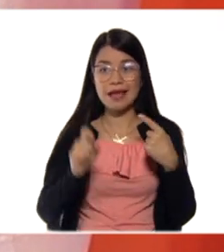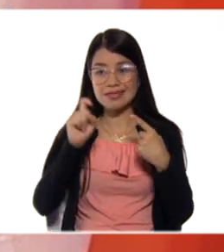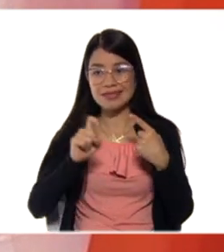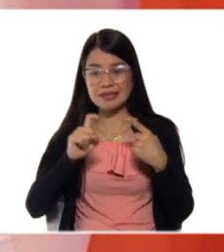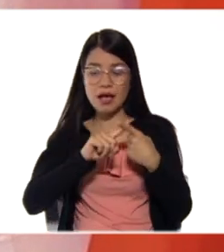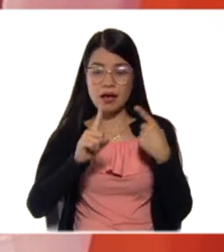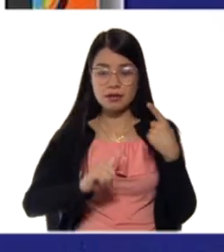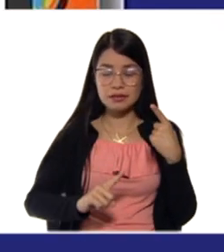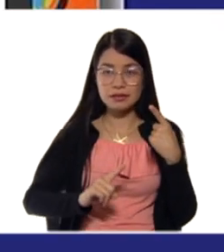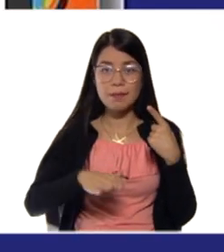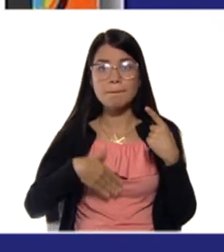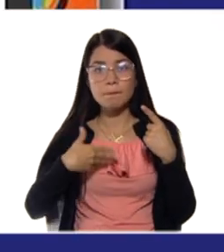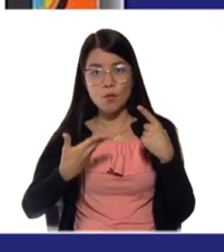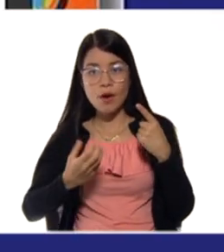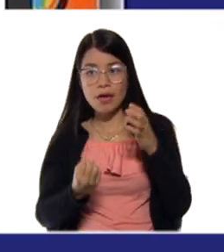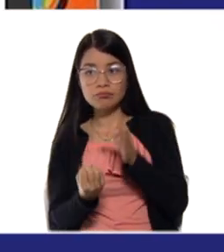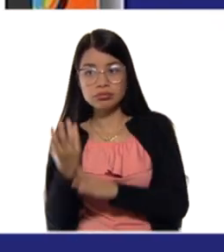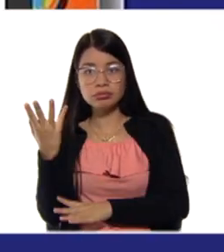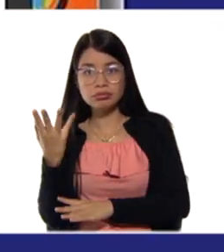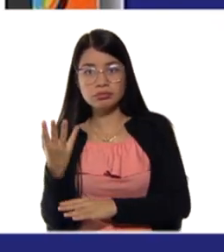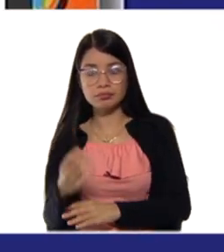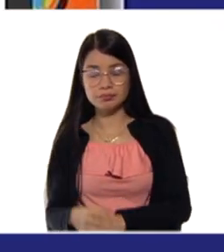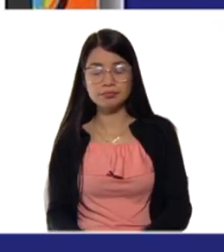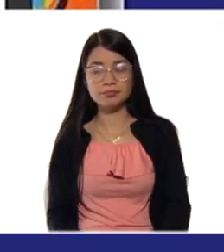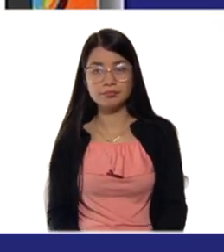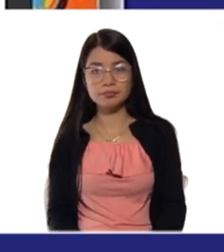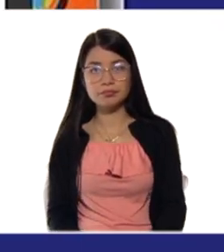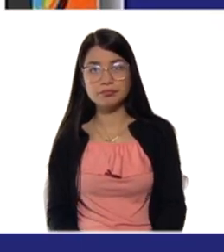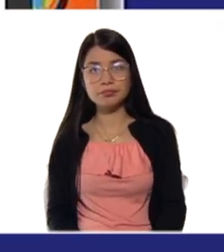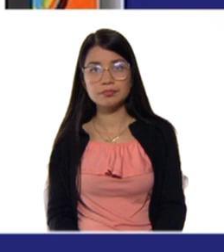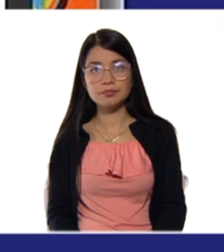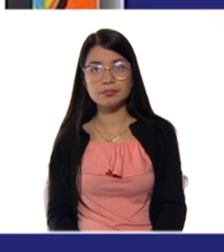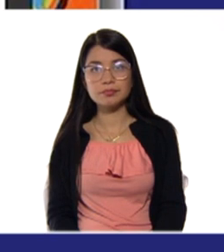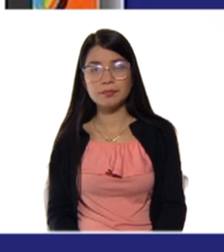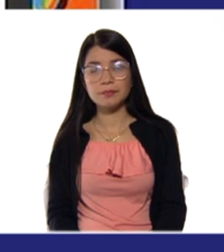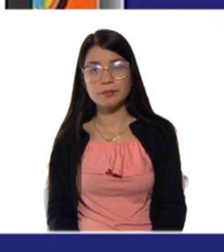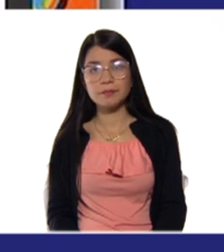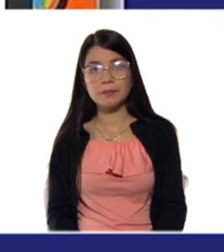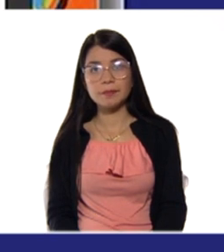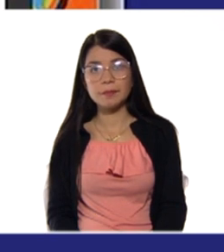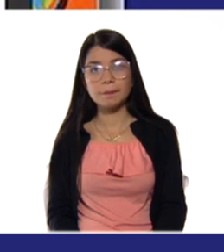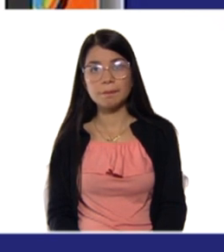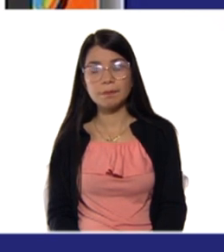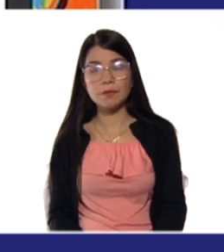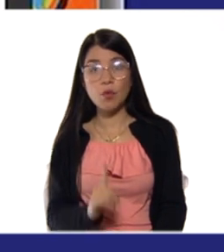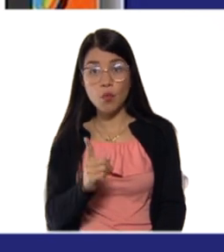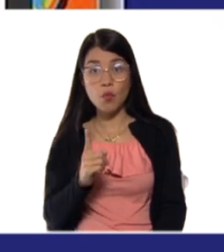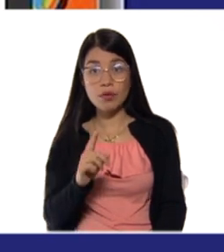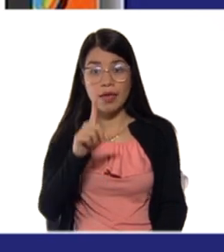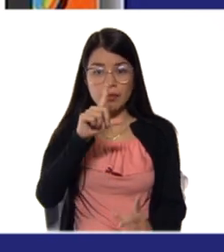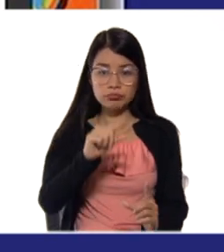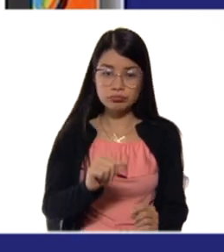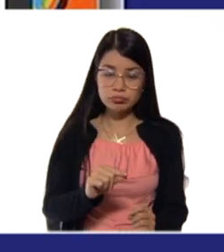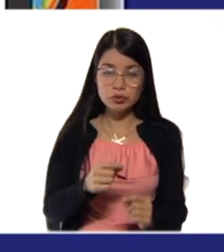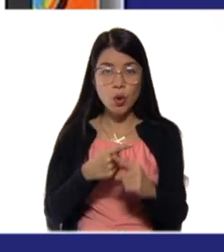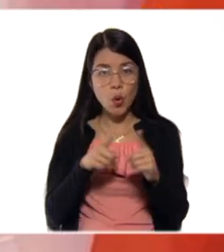Entonces, se producen dos semirreacciones, una de oxidación y una de reducción. ¿Ok?